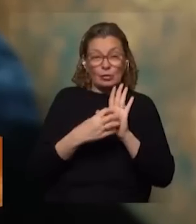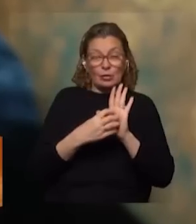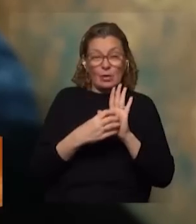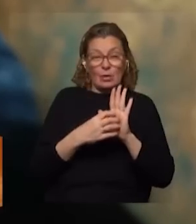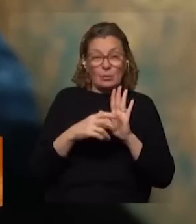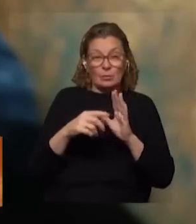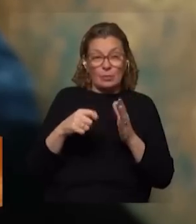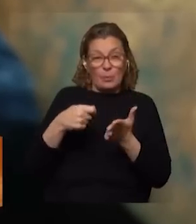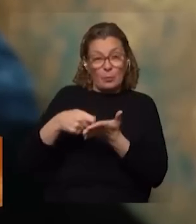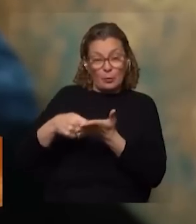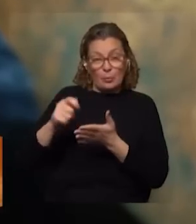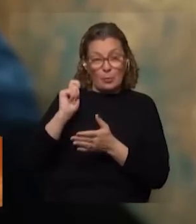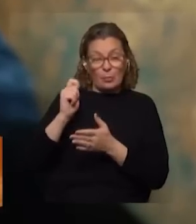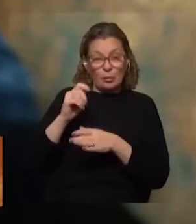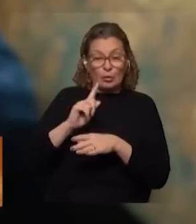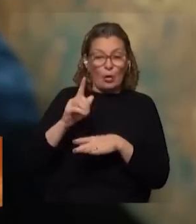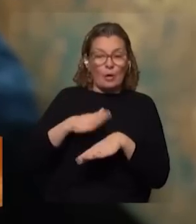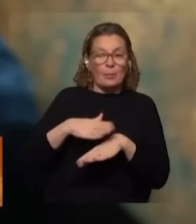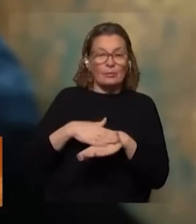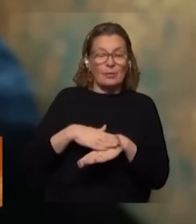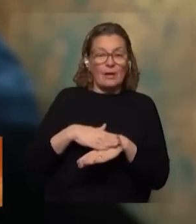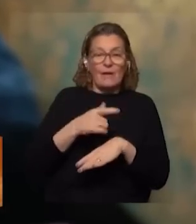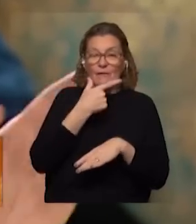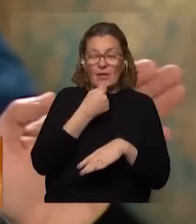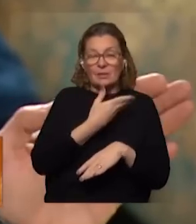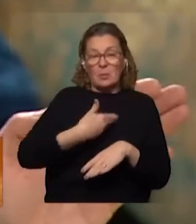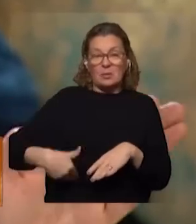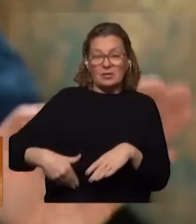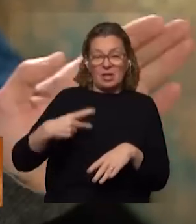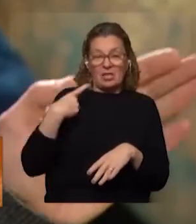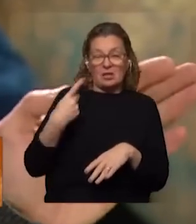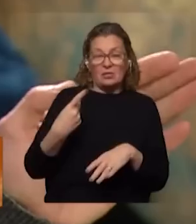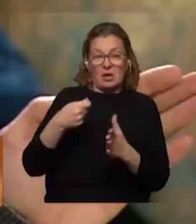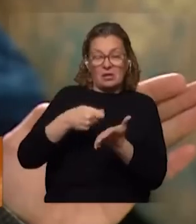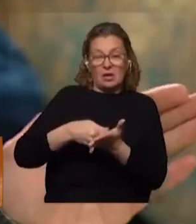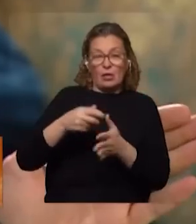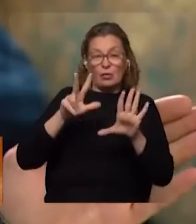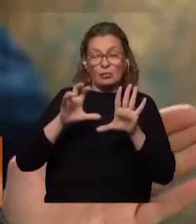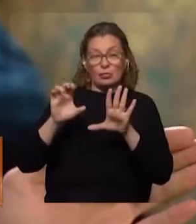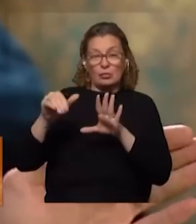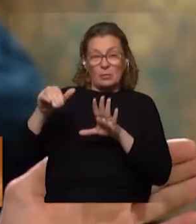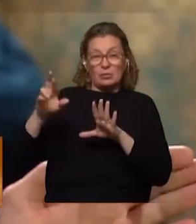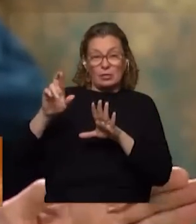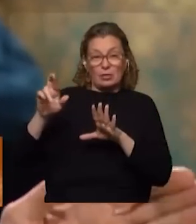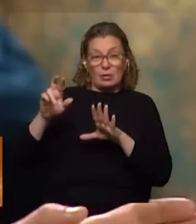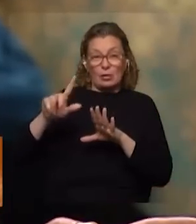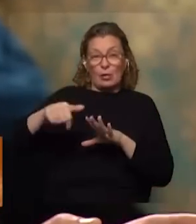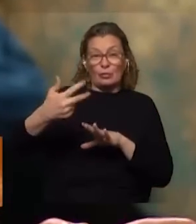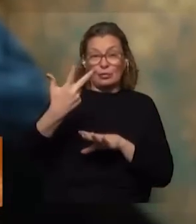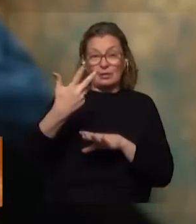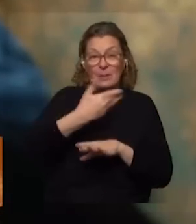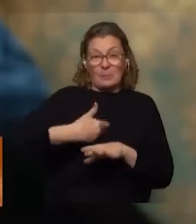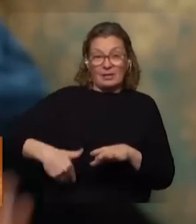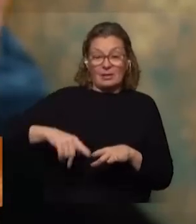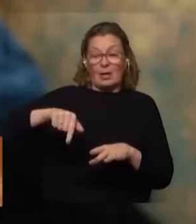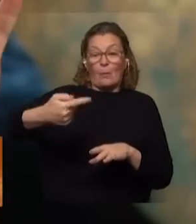irresponsable de los recursos públicos es fácil para un presidente de un directorio gastar 800 millones de dólares que nos dé y comprometer a los próximos tres presidentes que le